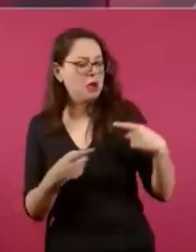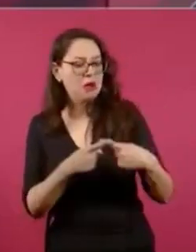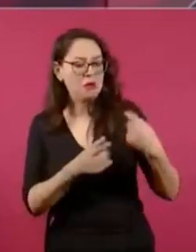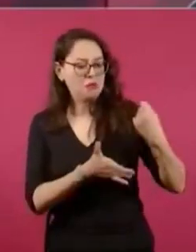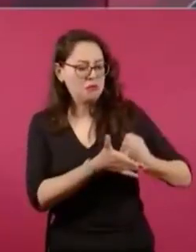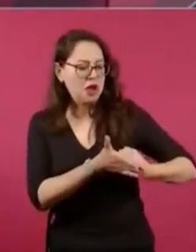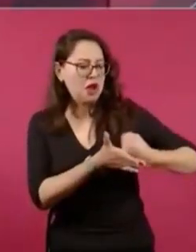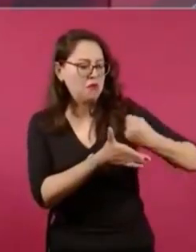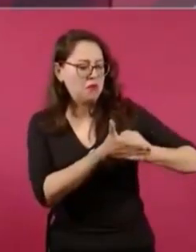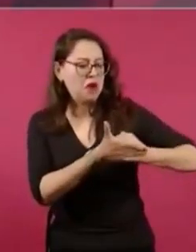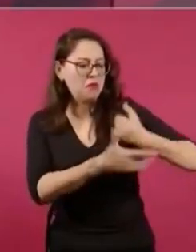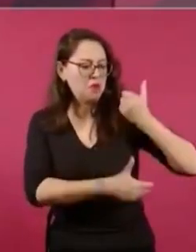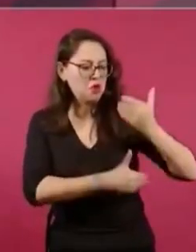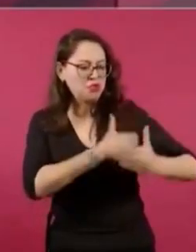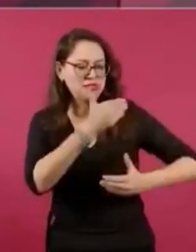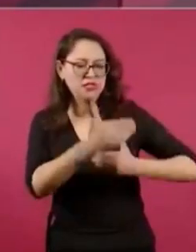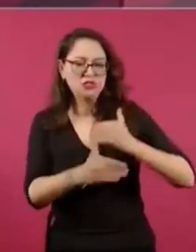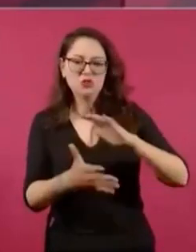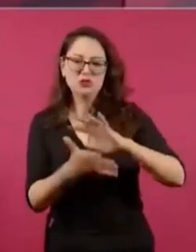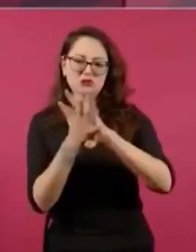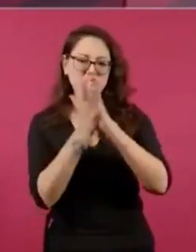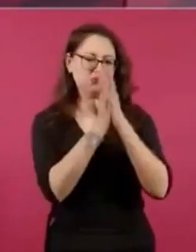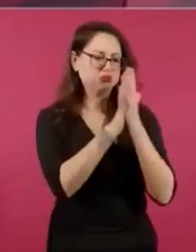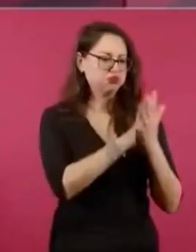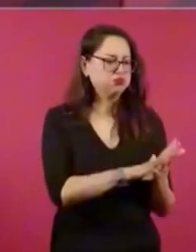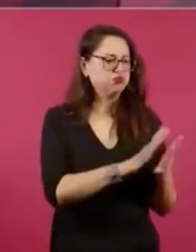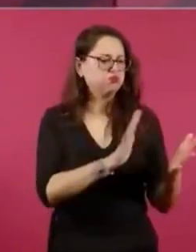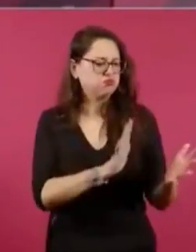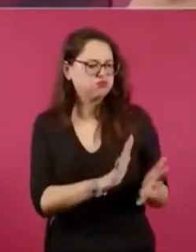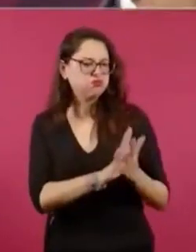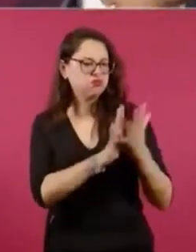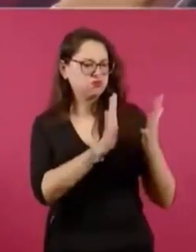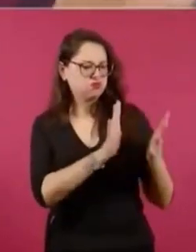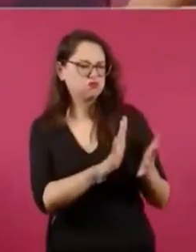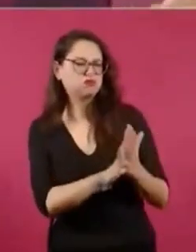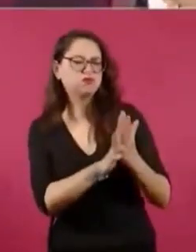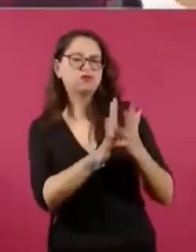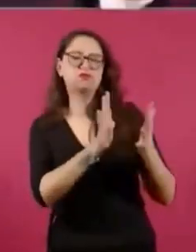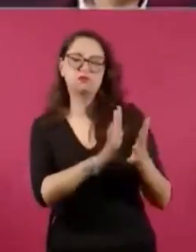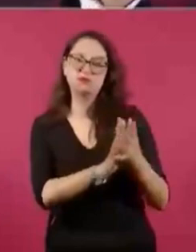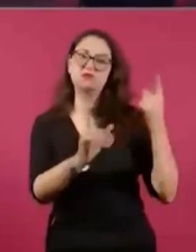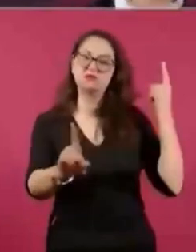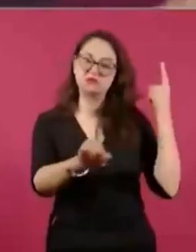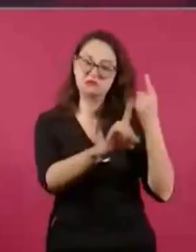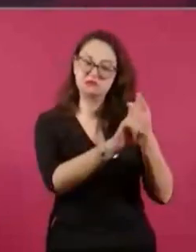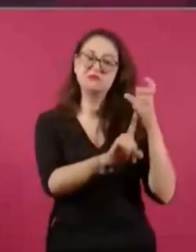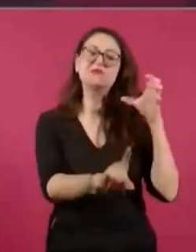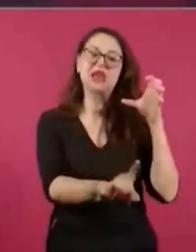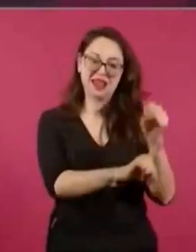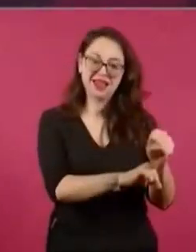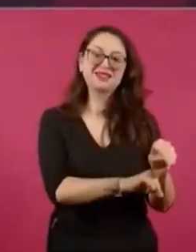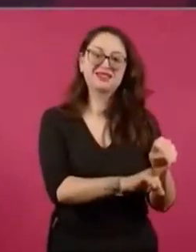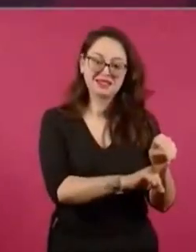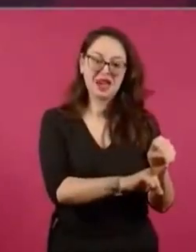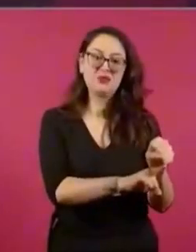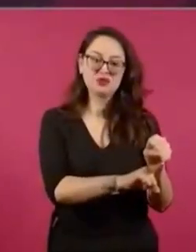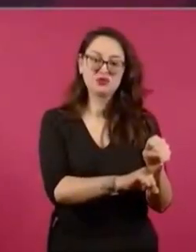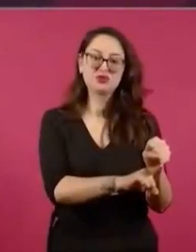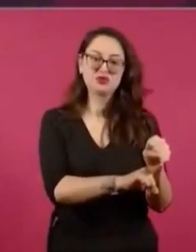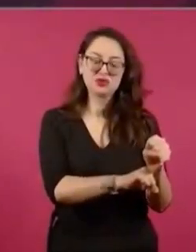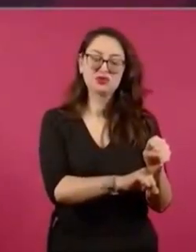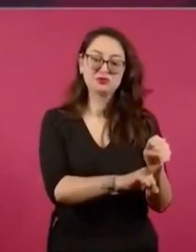transformación, porque logramos mucho en poco tiempo,